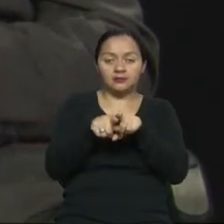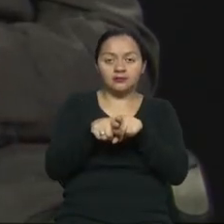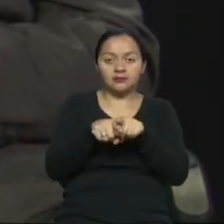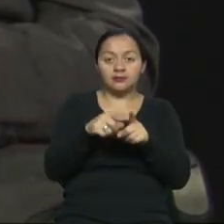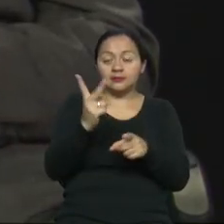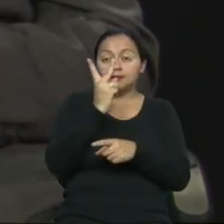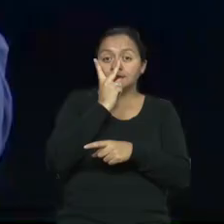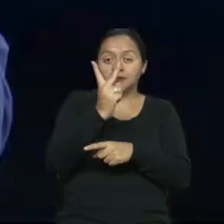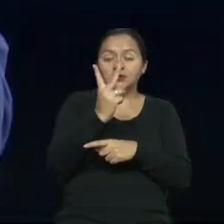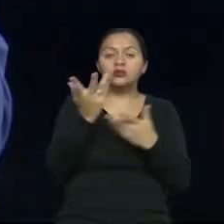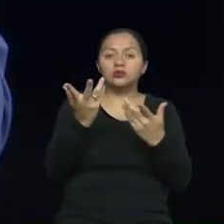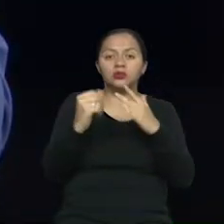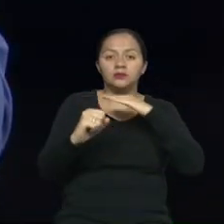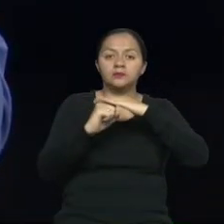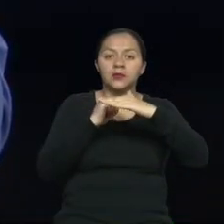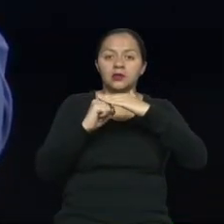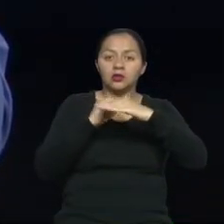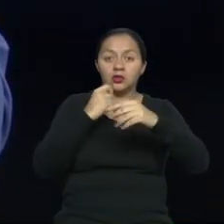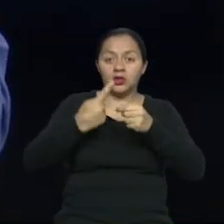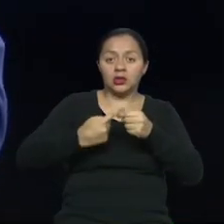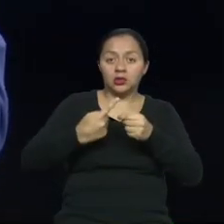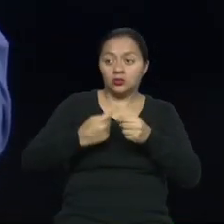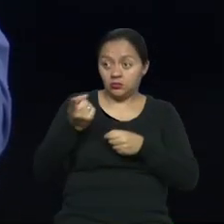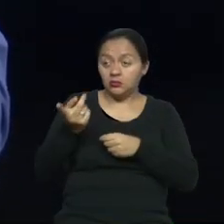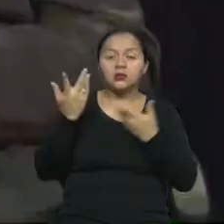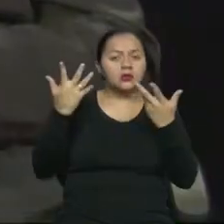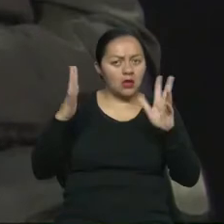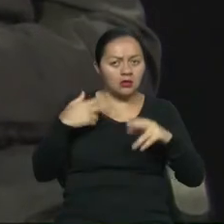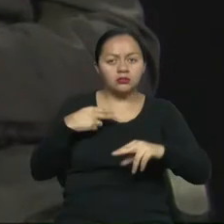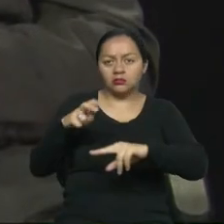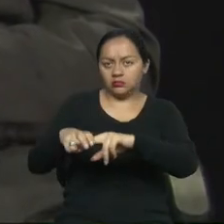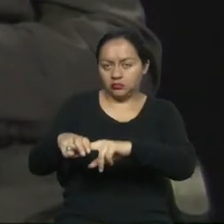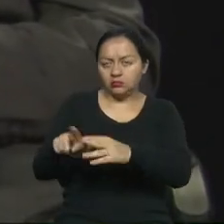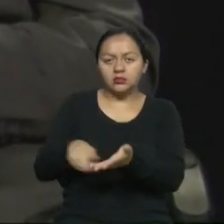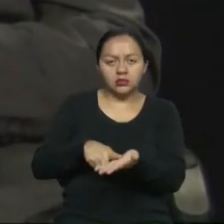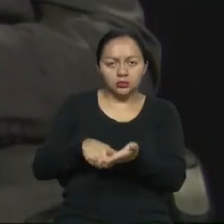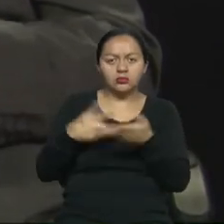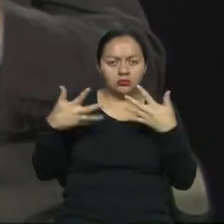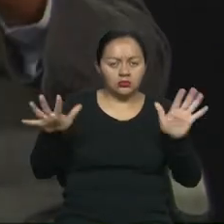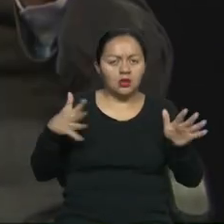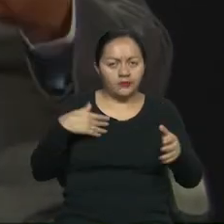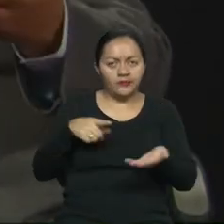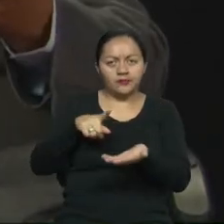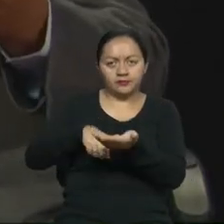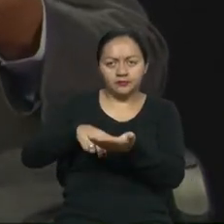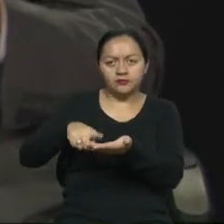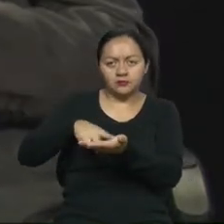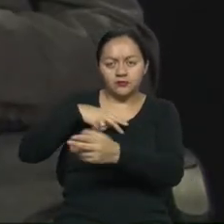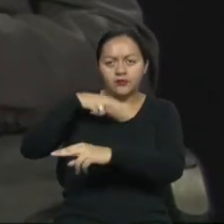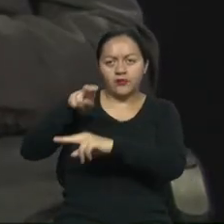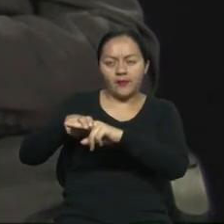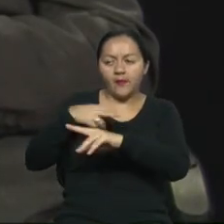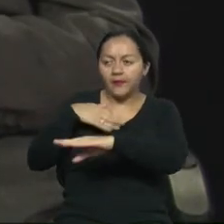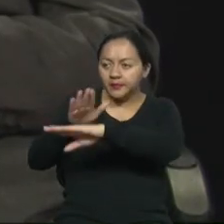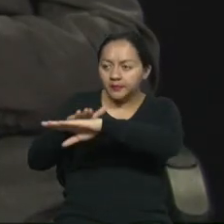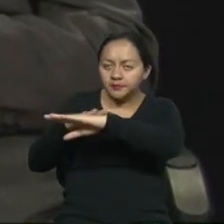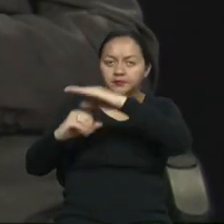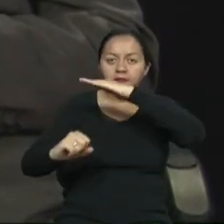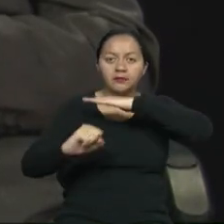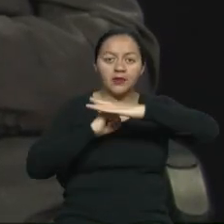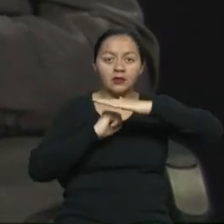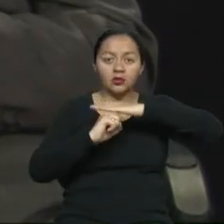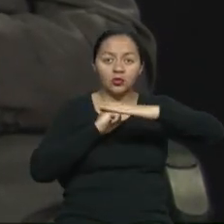metro de Quito, parte importante. Lo hemos realizado. Y sí, es bueno recalcar que el metro